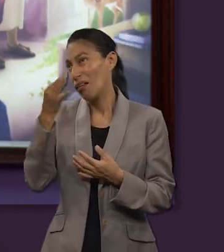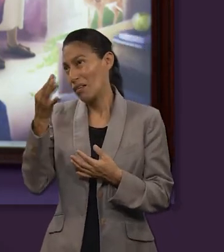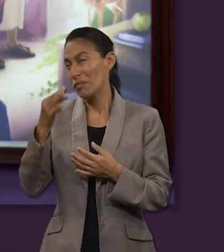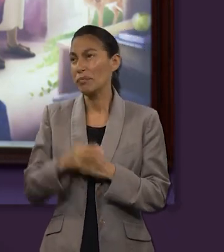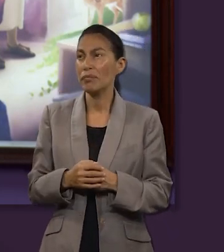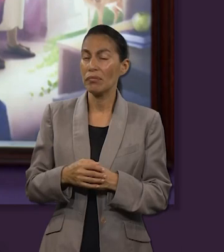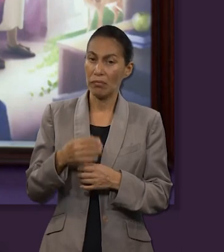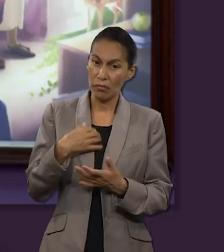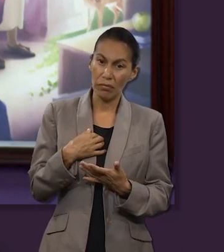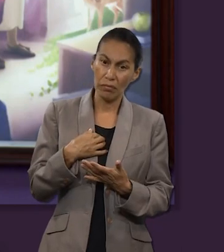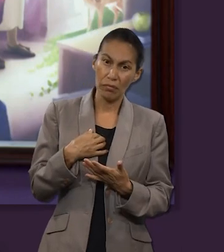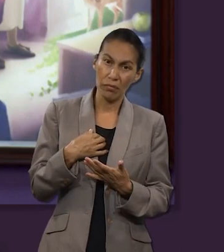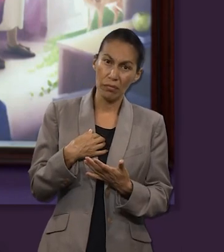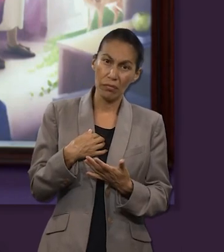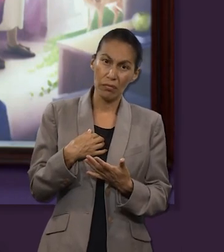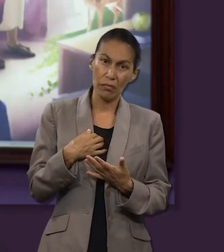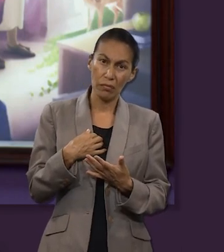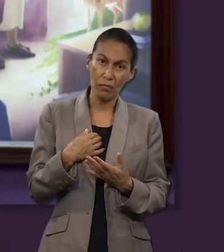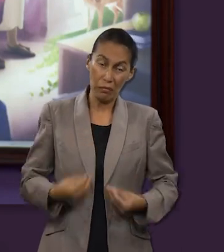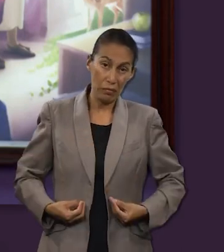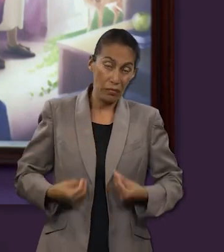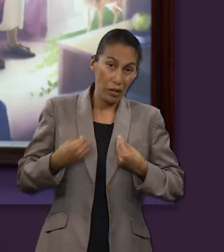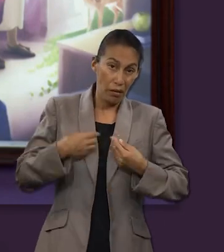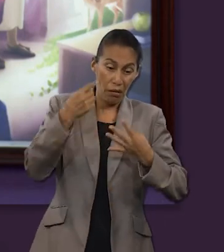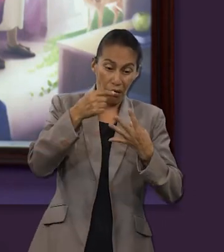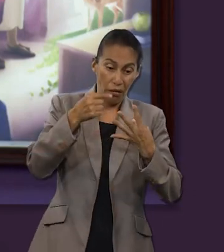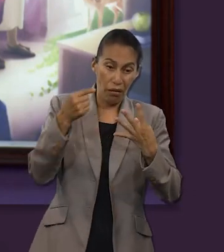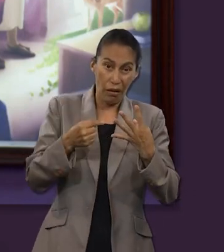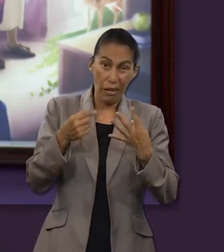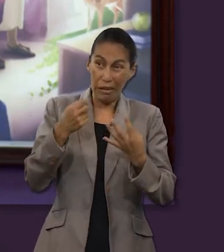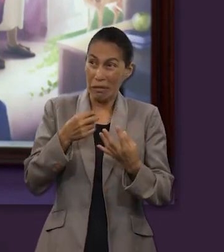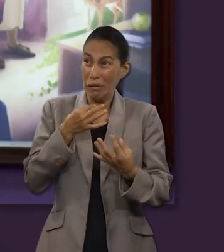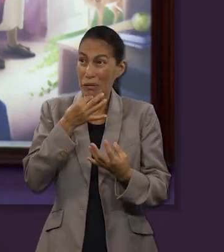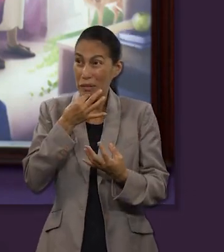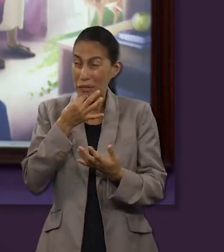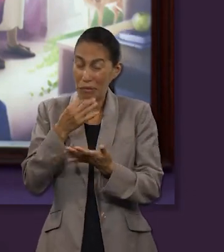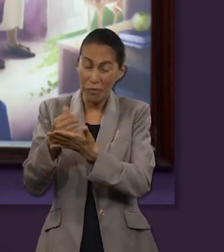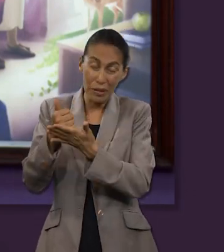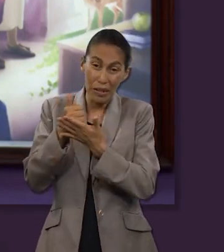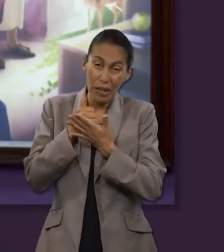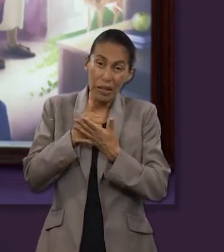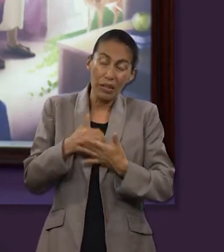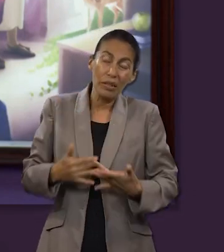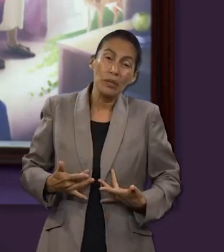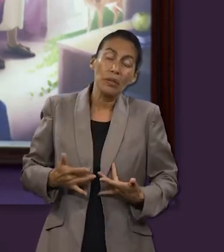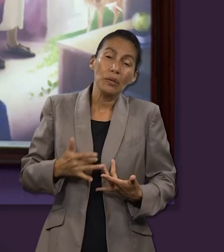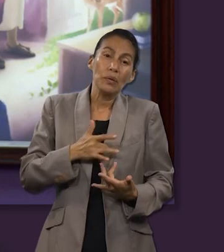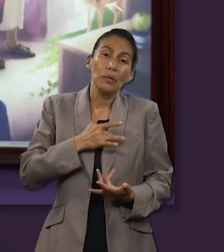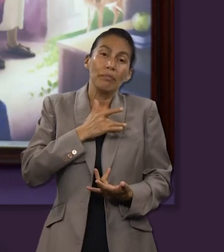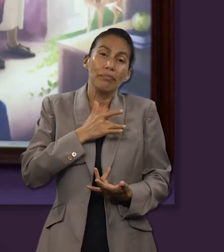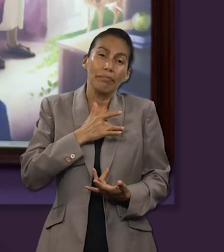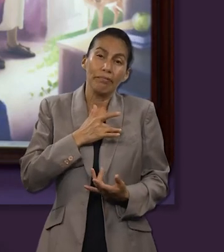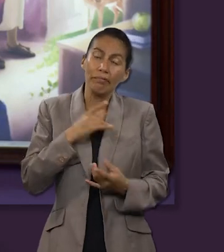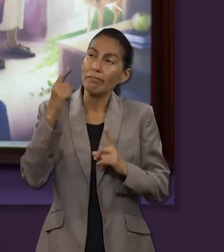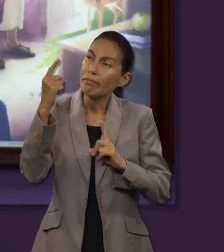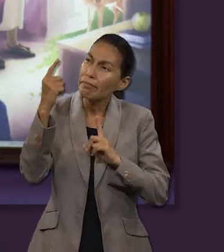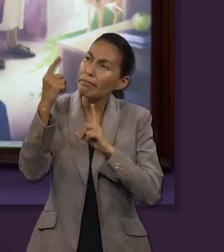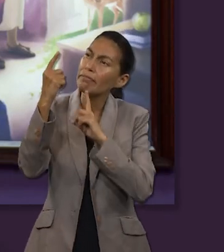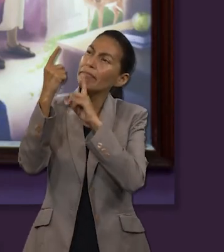podría enlistar tantas situaciones de vida que me han ayudado en ese momento clave